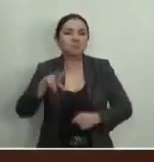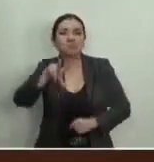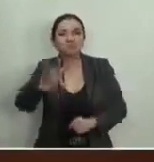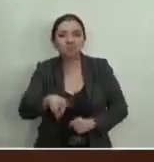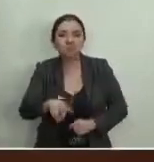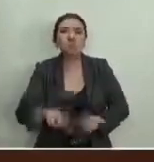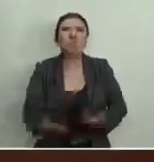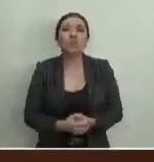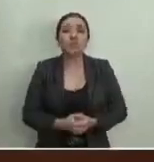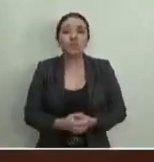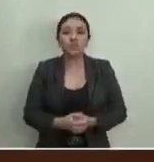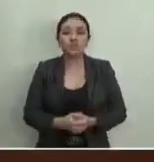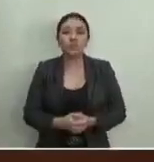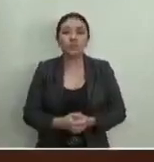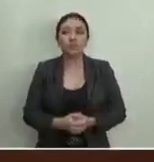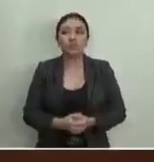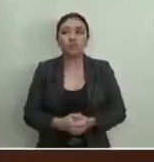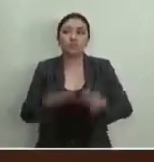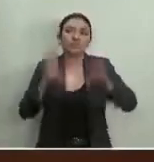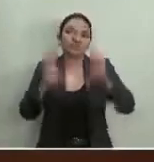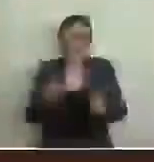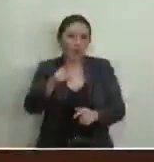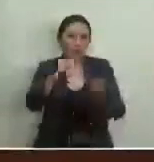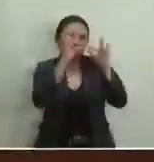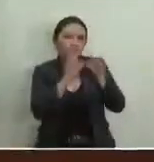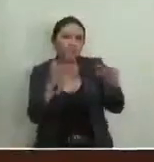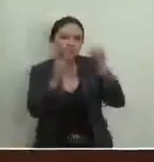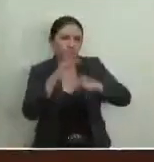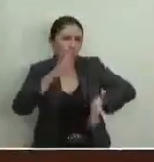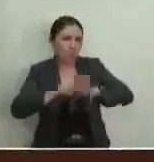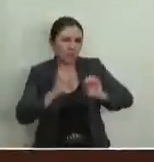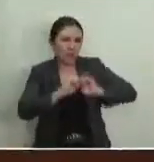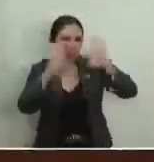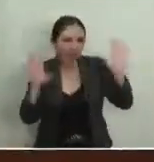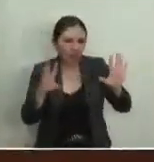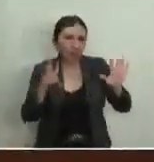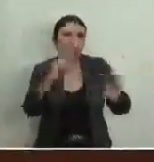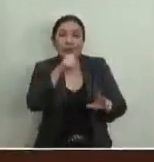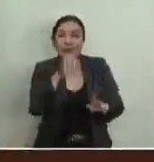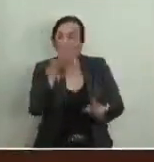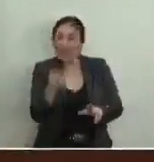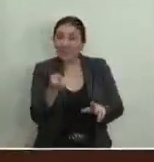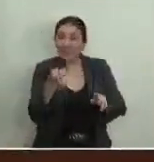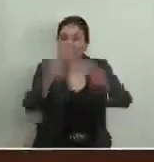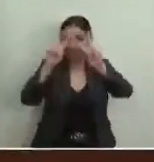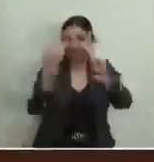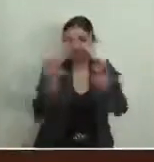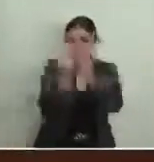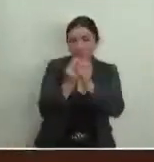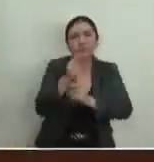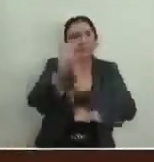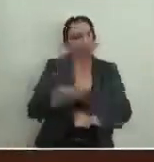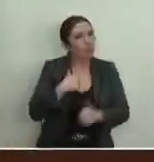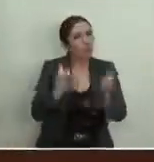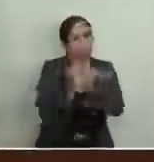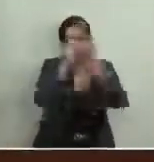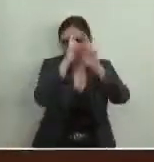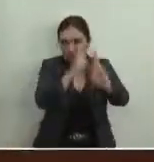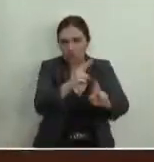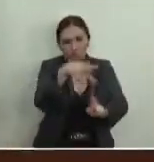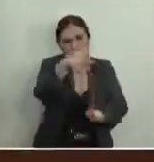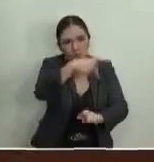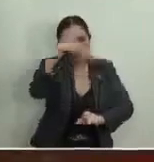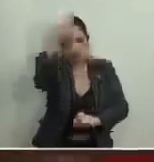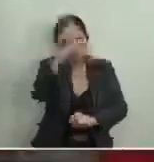ha trazado con mucha claridad cuál es su punto. La verdad es que es un asunto que yo también respeto, la posición